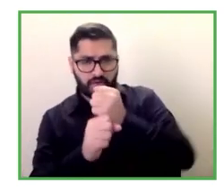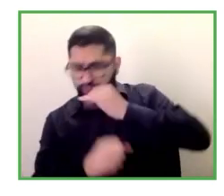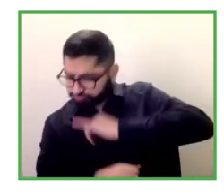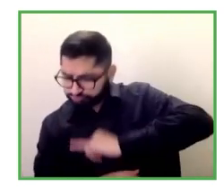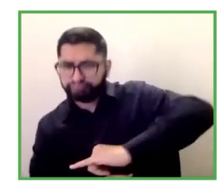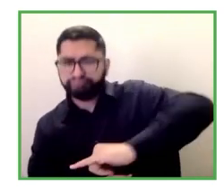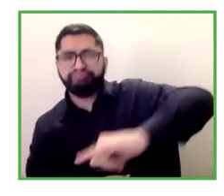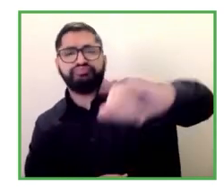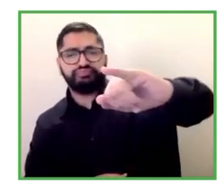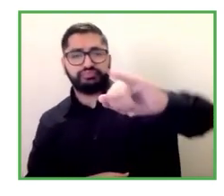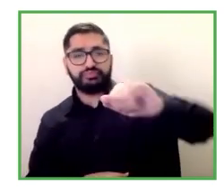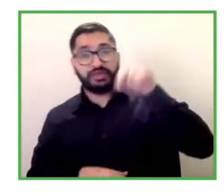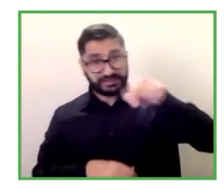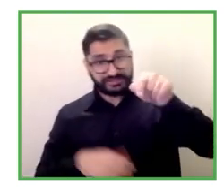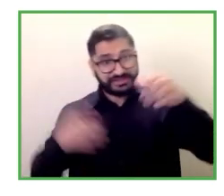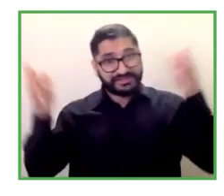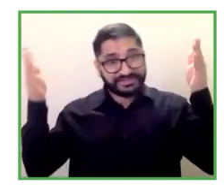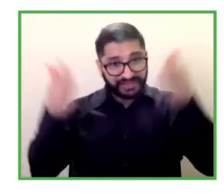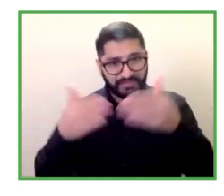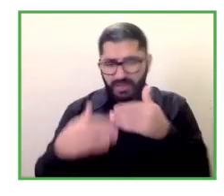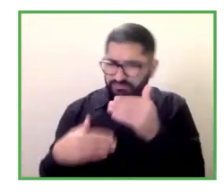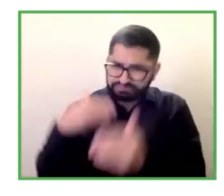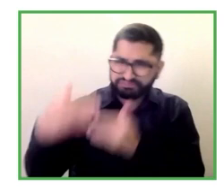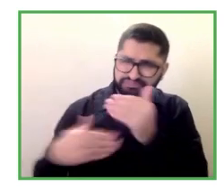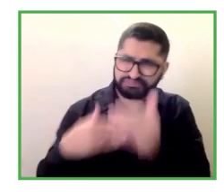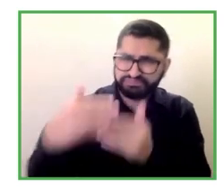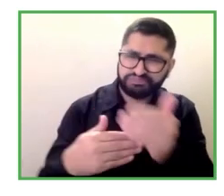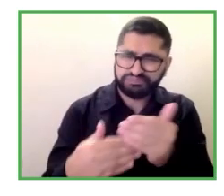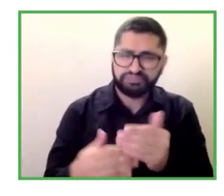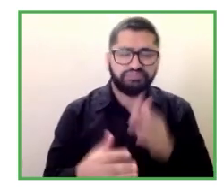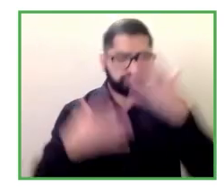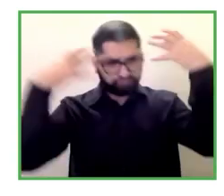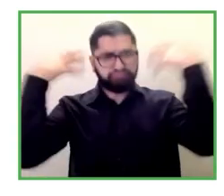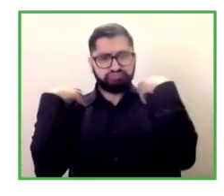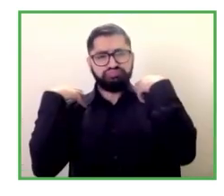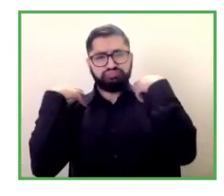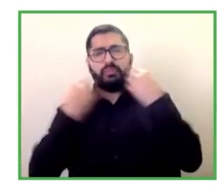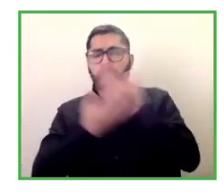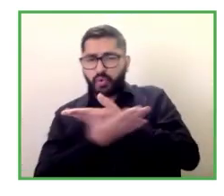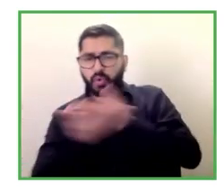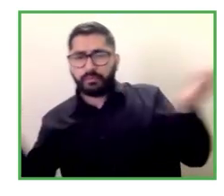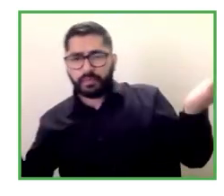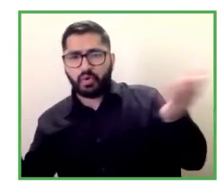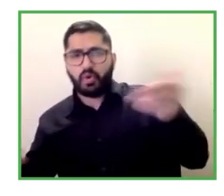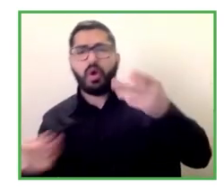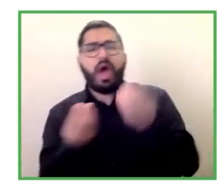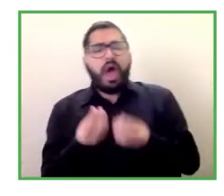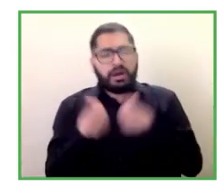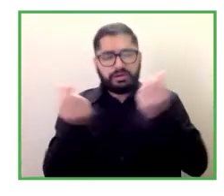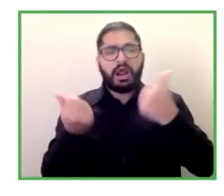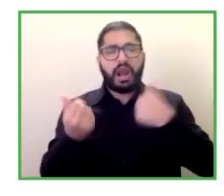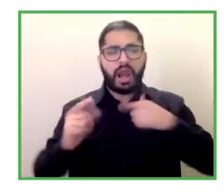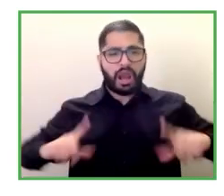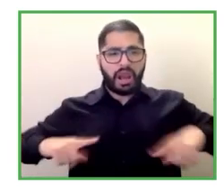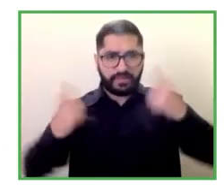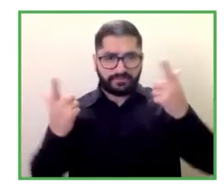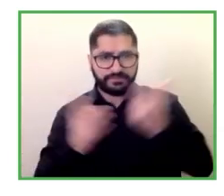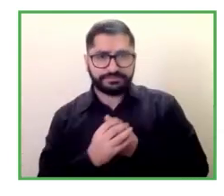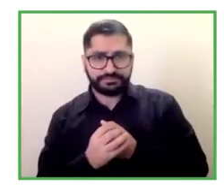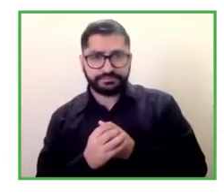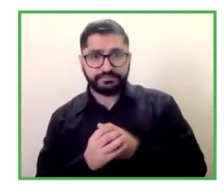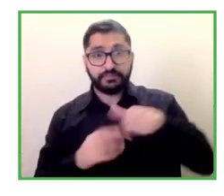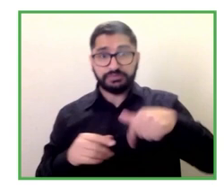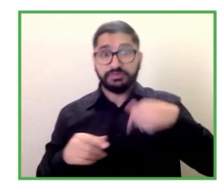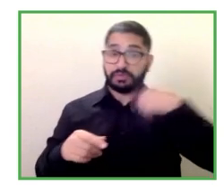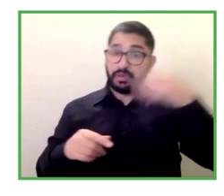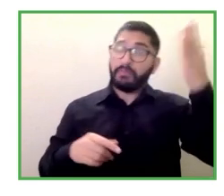y de calidad y profesionalizado por supuesto entonces esa es desde mi punto de vista la clave y sobre